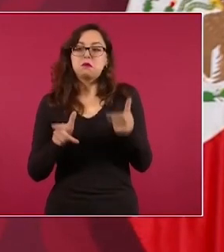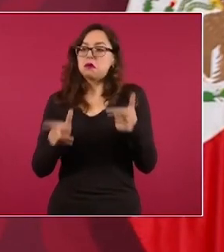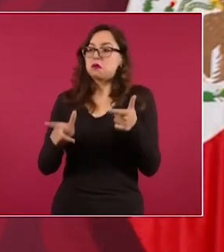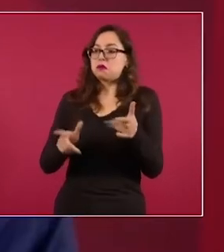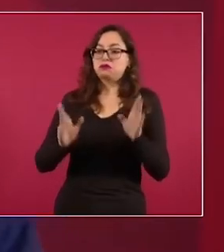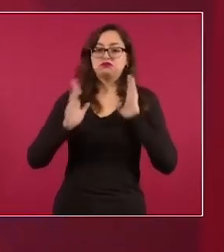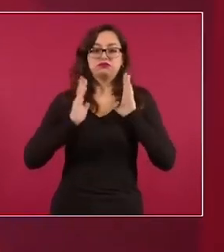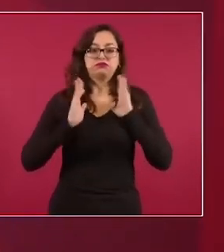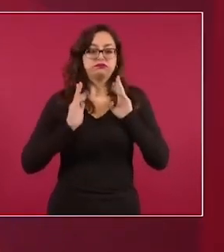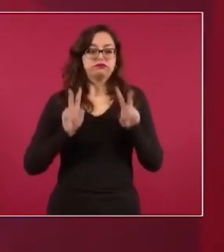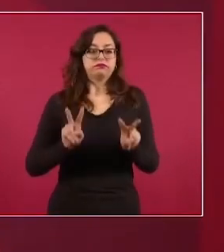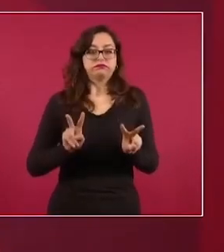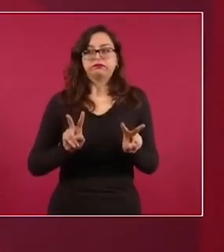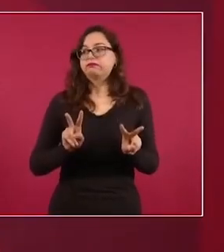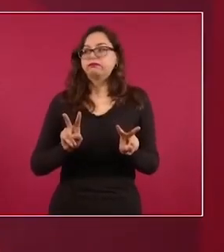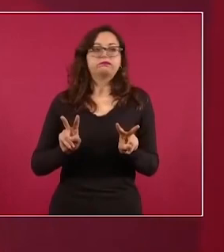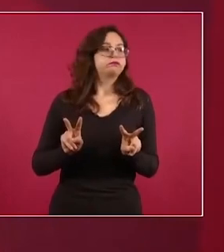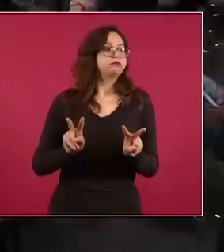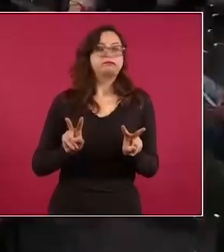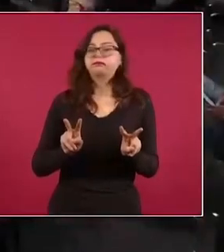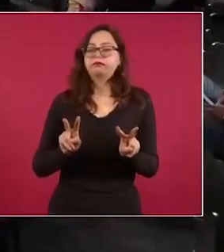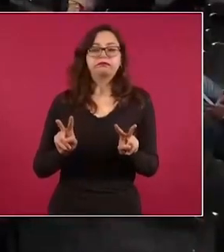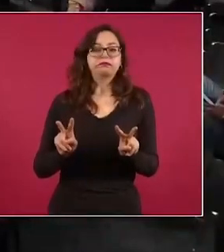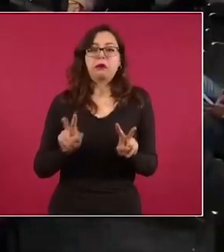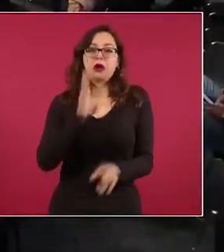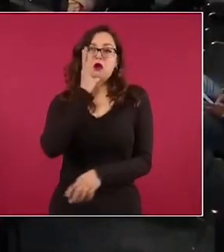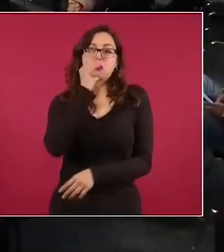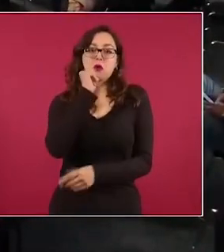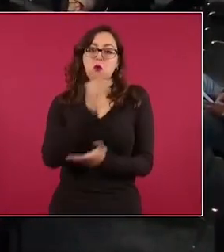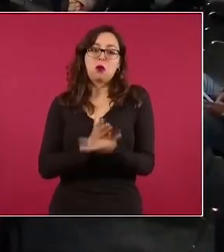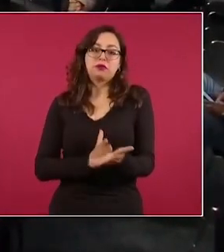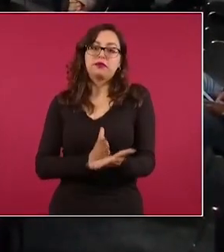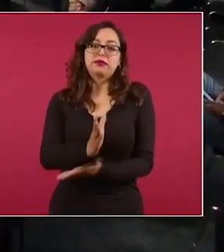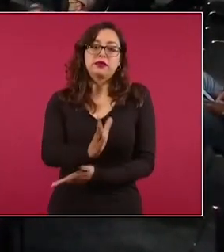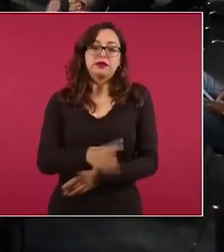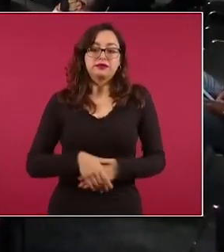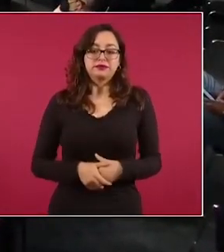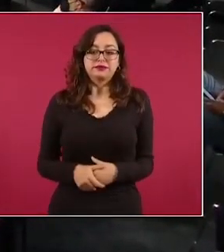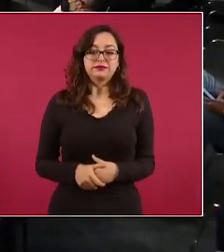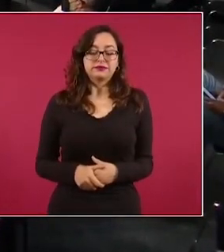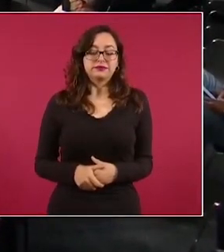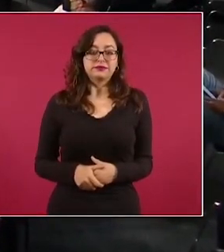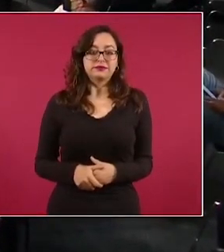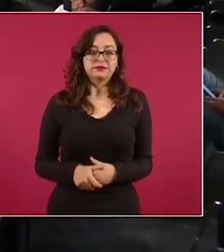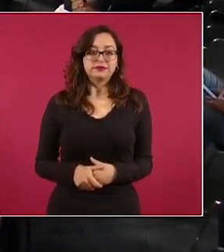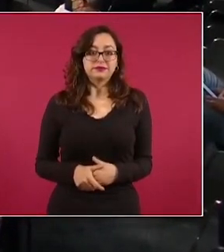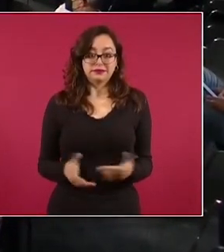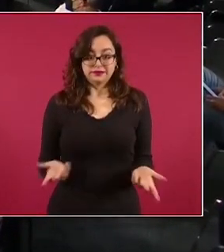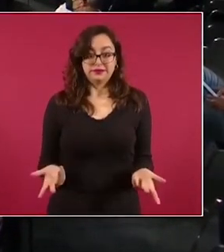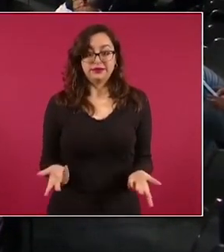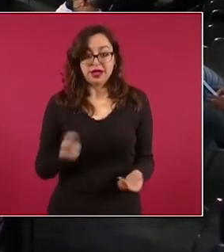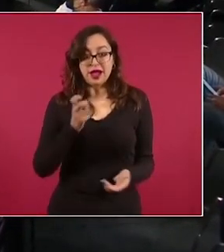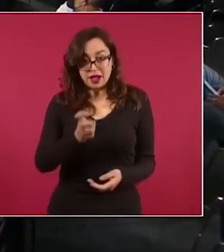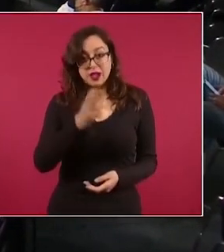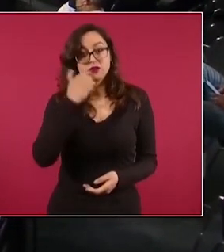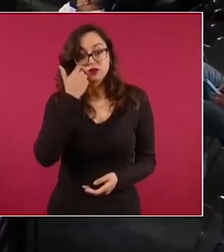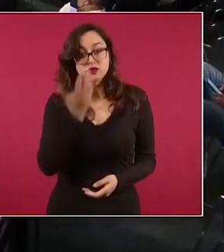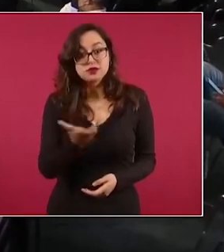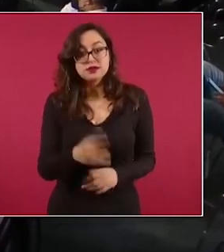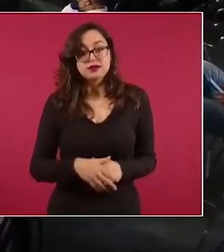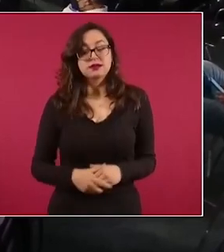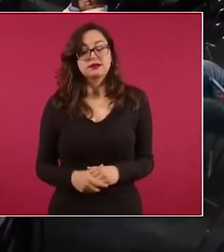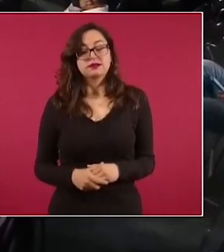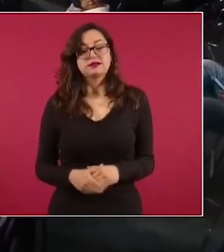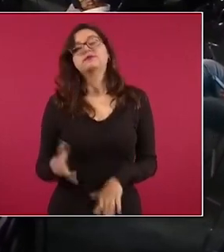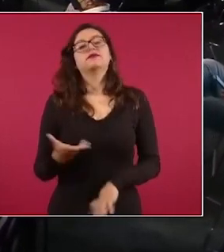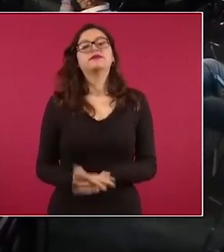A veces, antes, cuando no se le permitía al Ejército intervenir en temas de